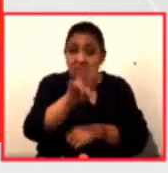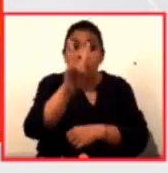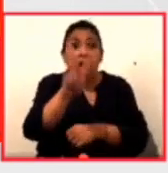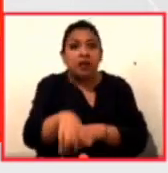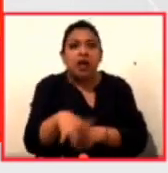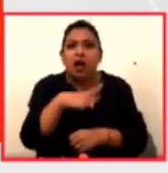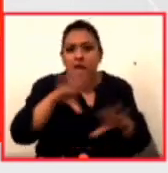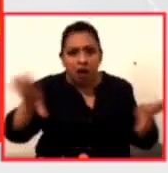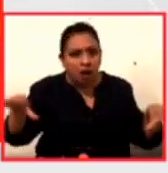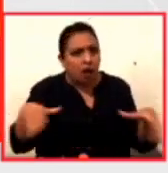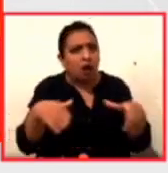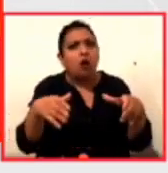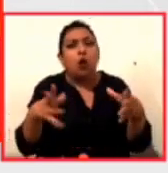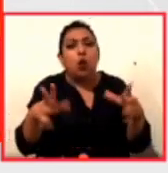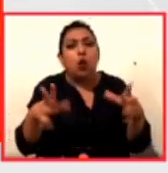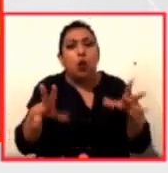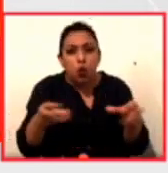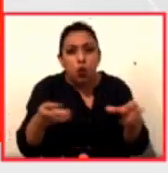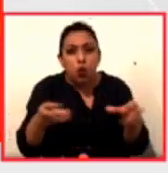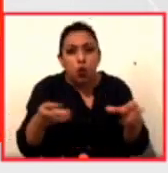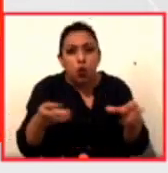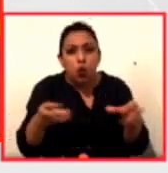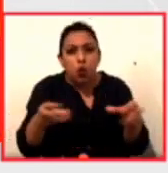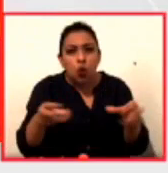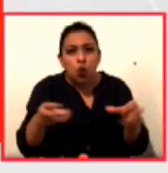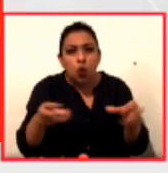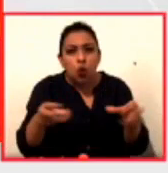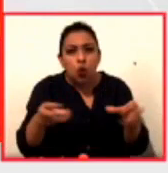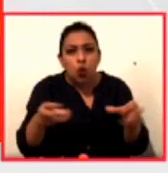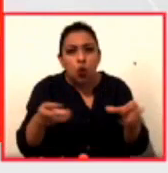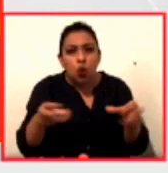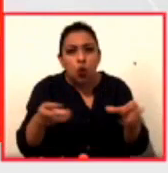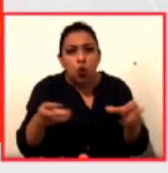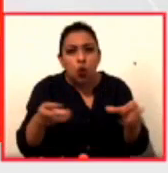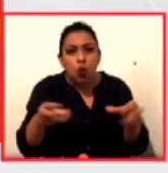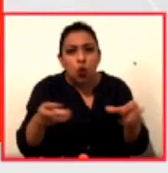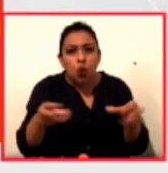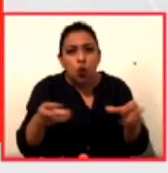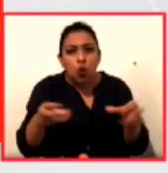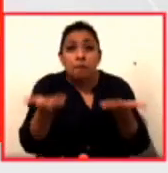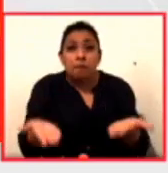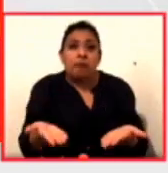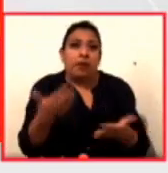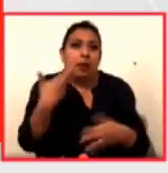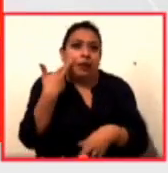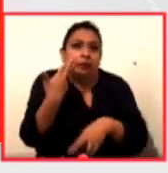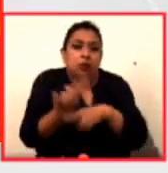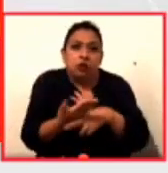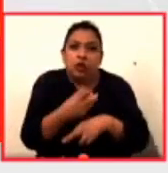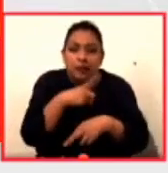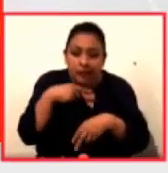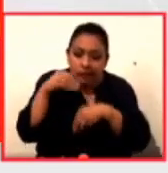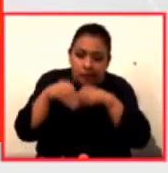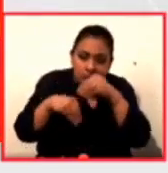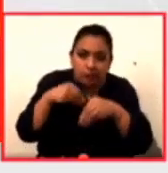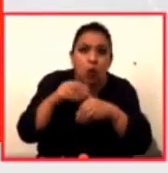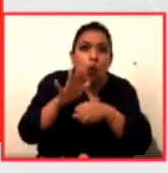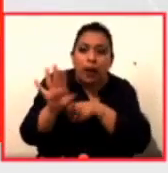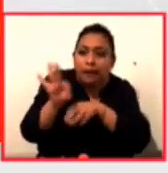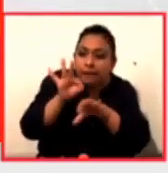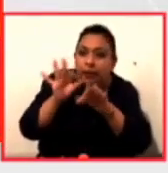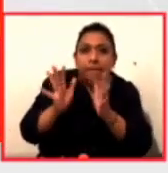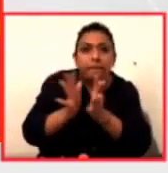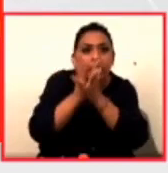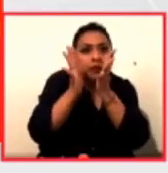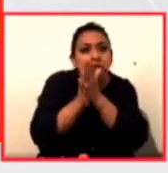colectivo el poder disfrutar de una muy, muy buena película, sobre todo con esta curaduría que se tendrá que hacer y la participación no